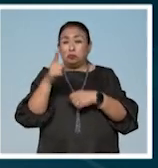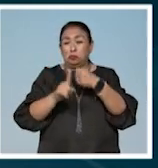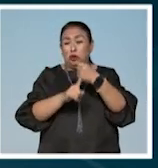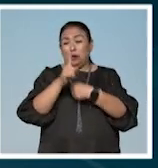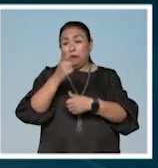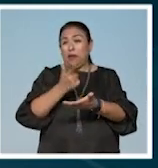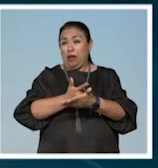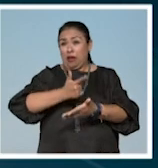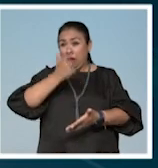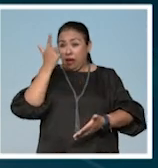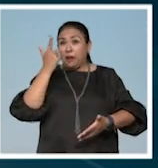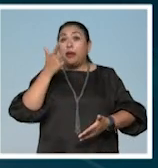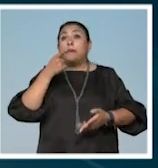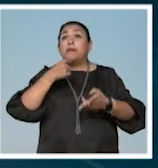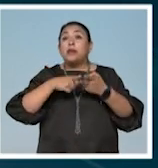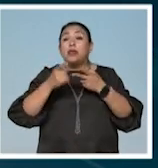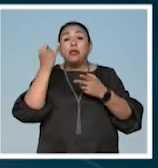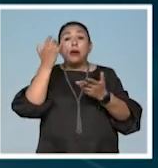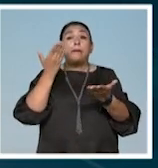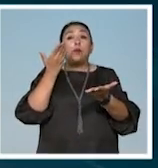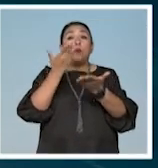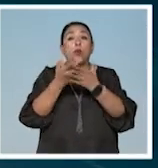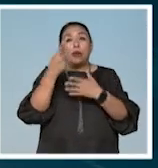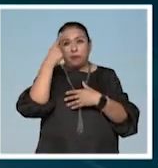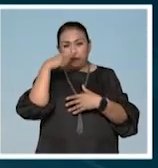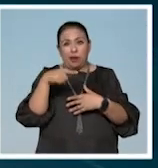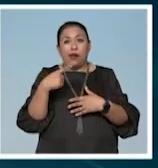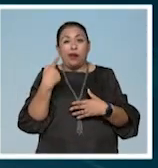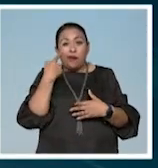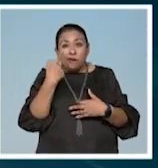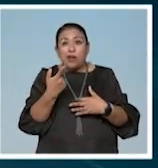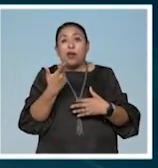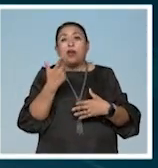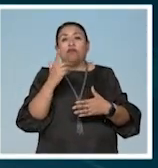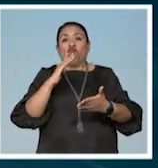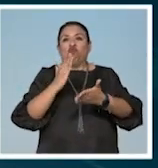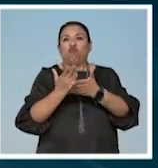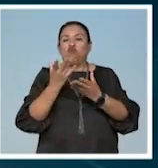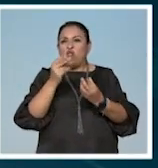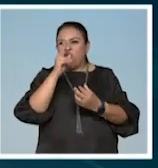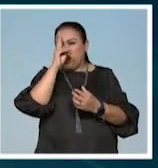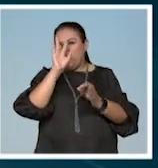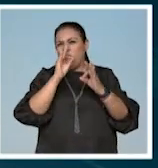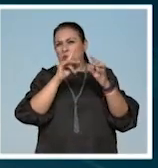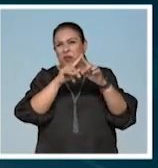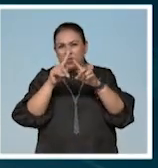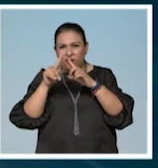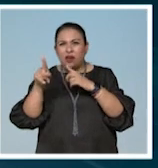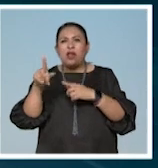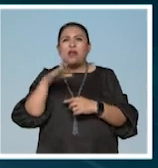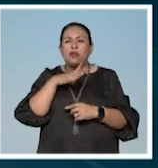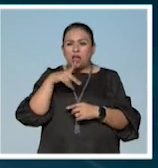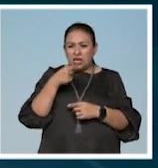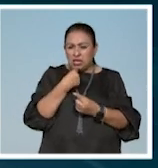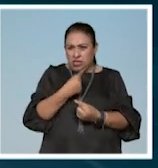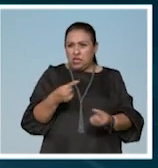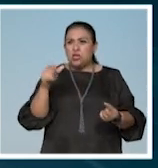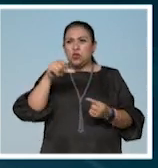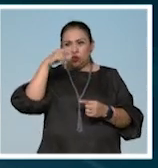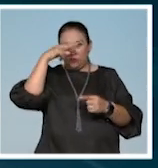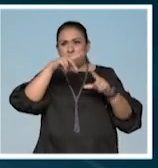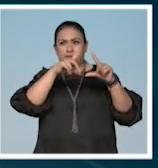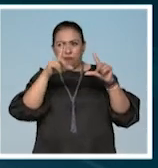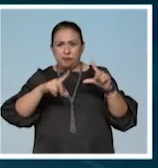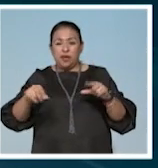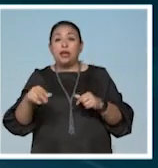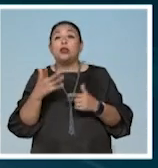que ha motivado el surgimiento de iniciativas para hacer frente a las muchas formas de violencia a las que está expuesta la niñez en México.